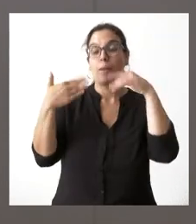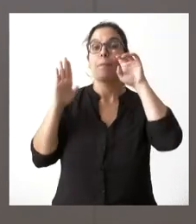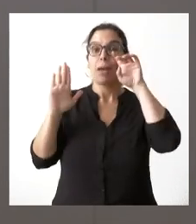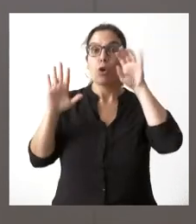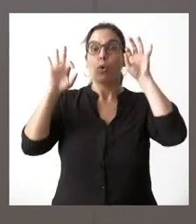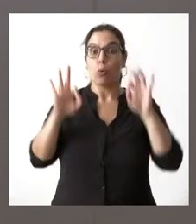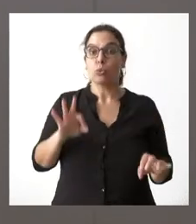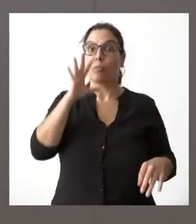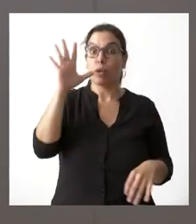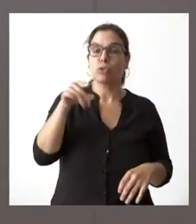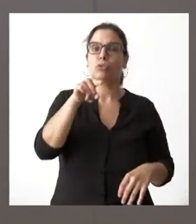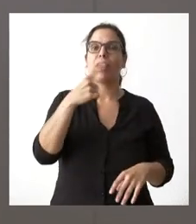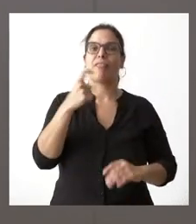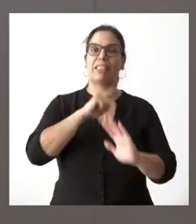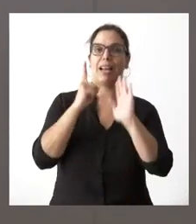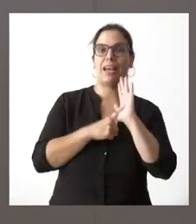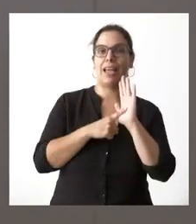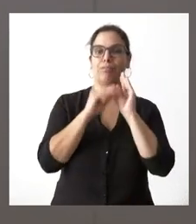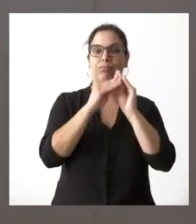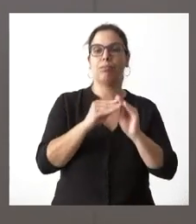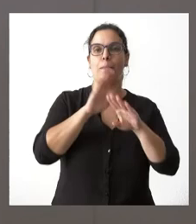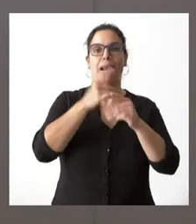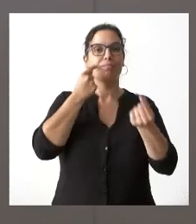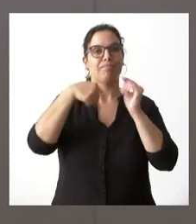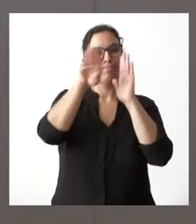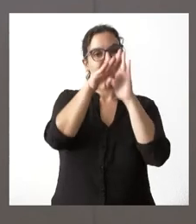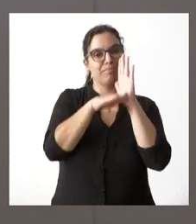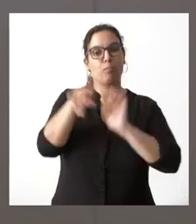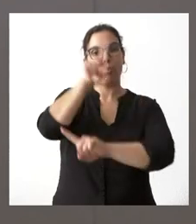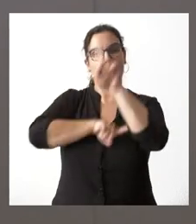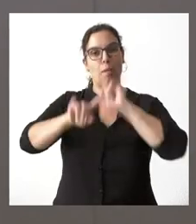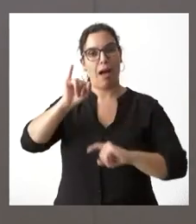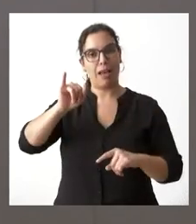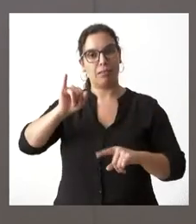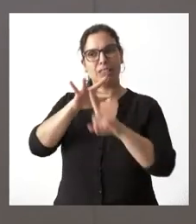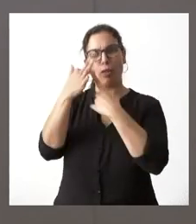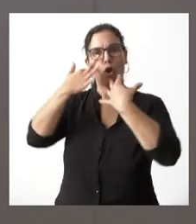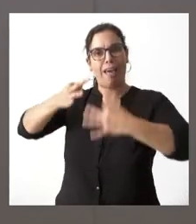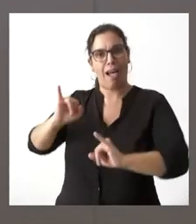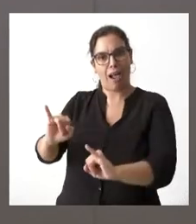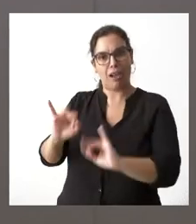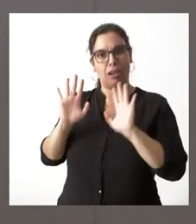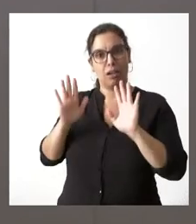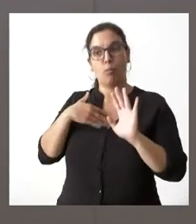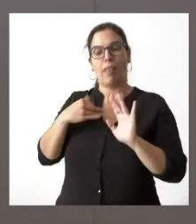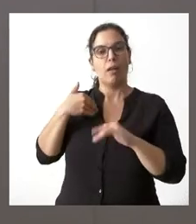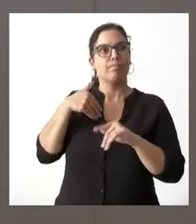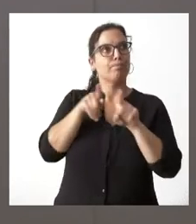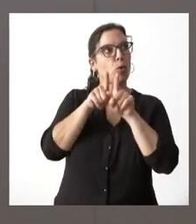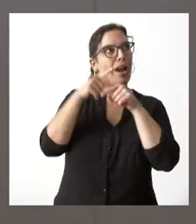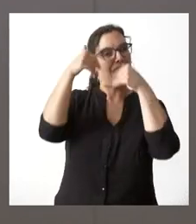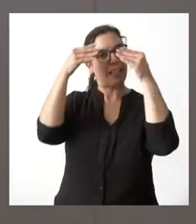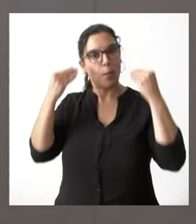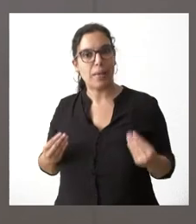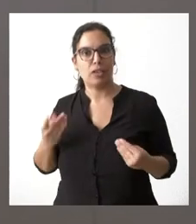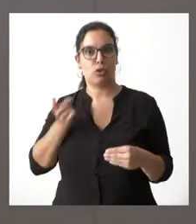utilidad el que regulemos esta materia porque hay un problema hay una realidad hay una realidad que a lo mejor no hemos abordado con la intensidad